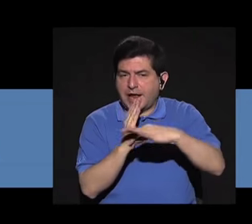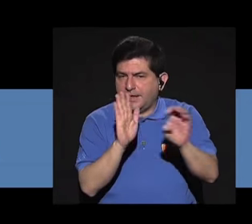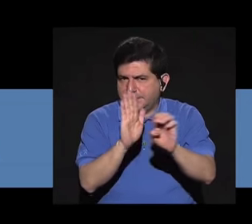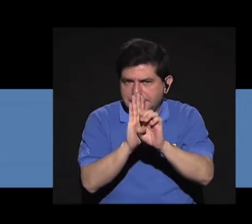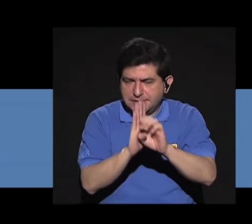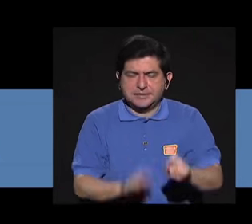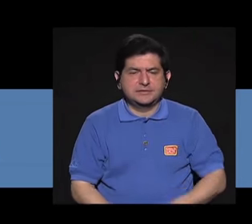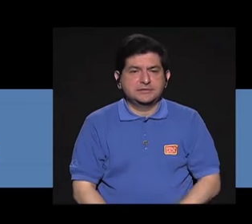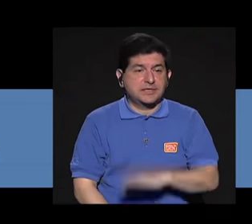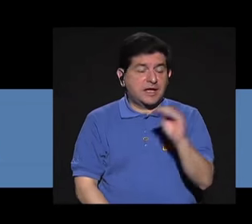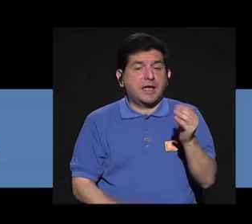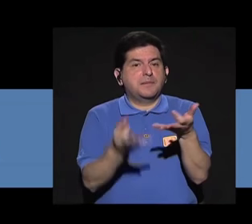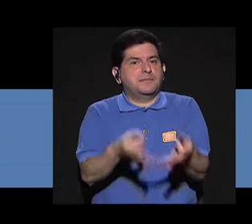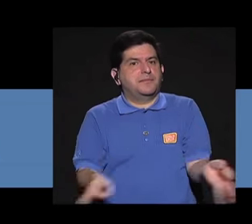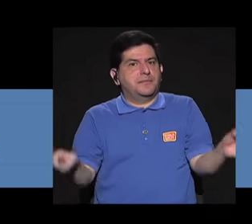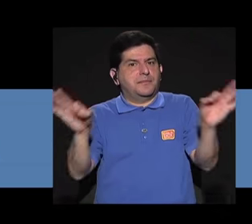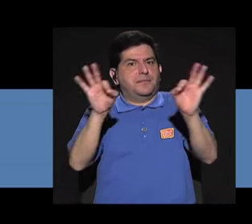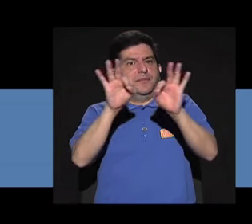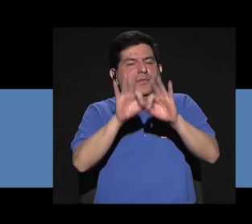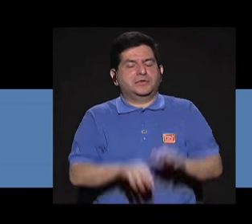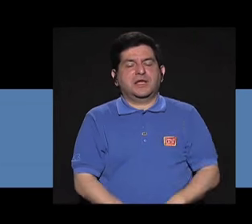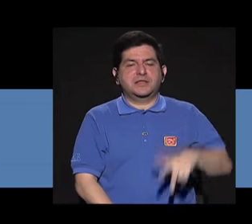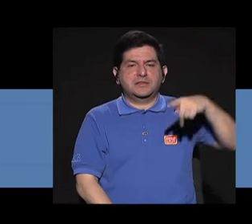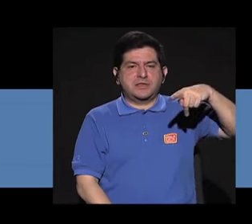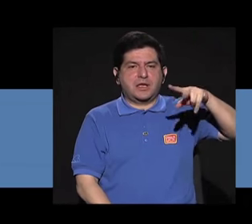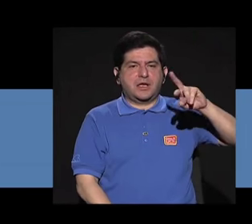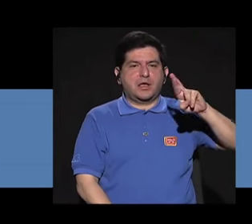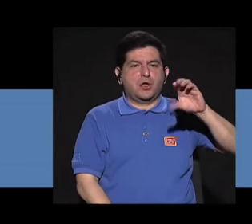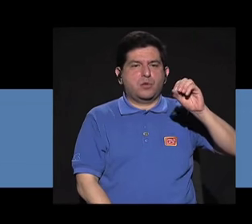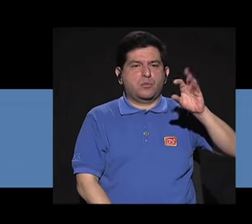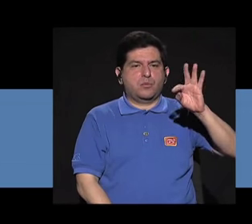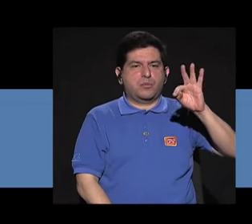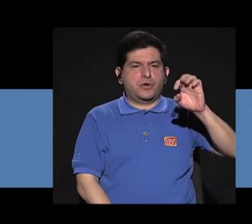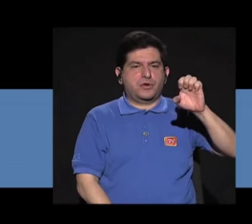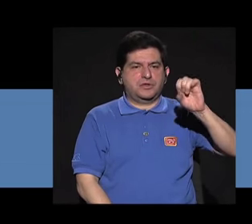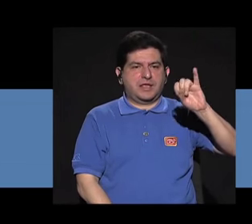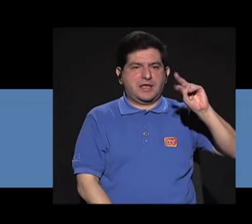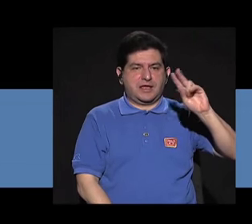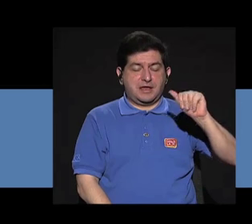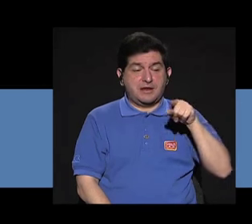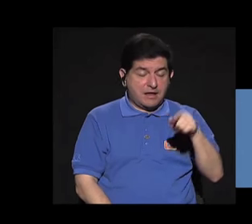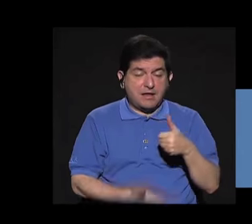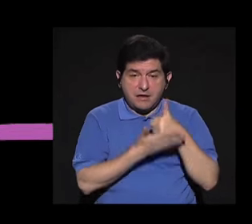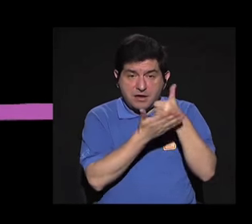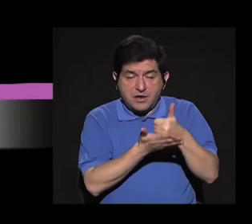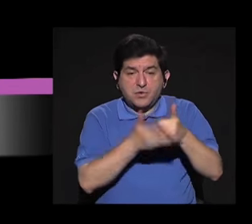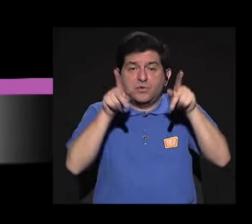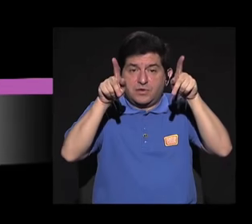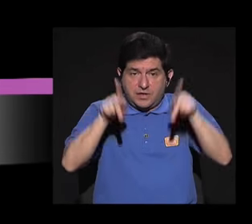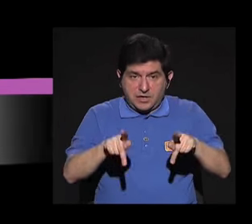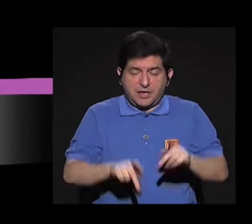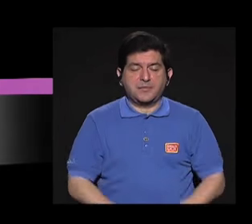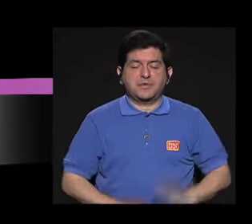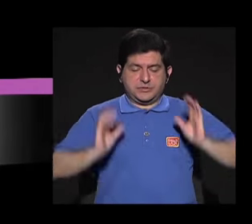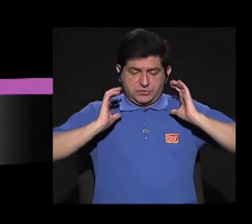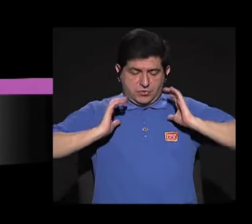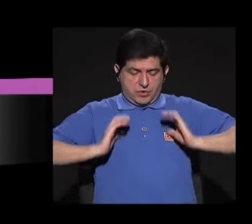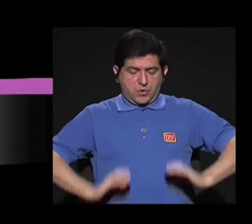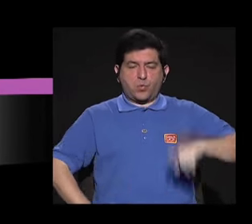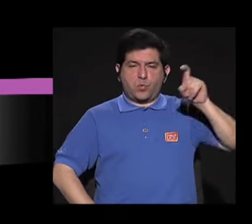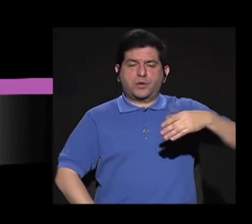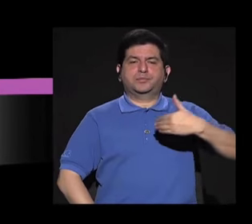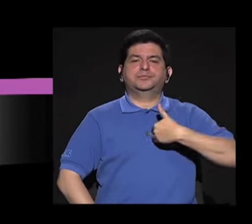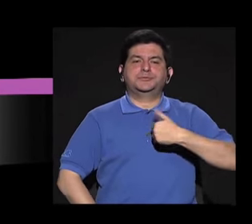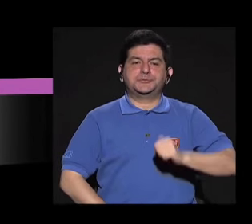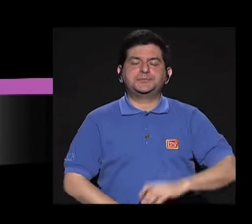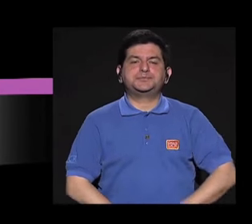grasas y las importantísimas que son las proteínas porque son las que van a ayudar a que el muchacho y la muchacha haga ese cuerpo